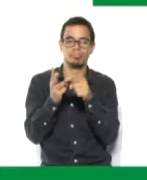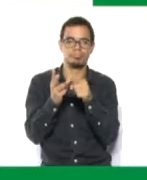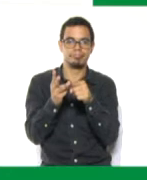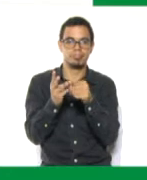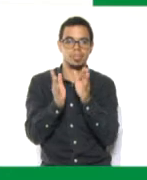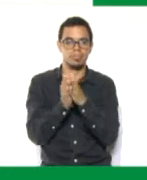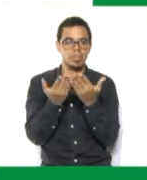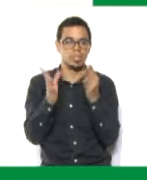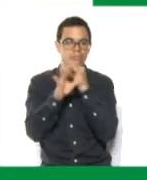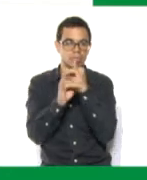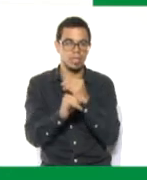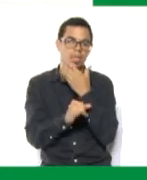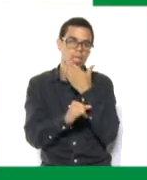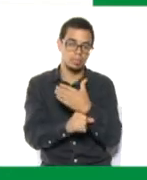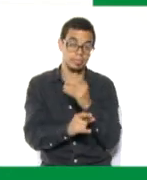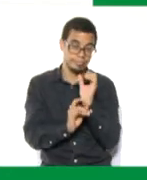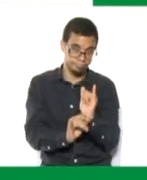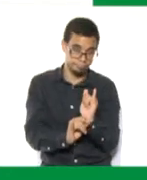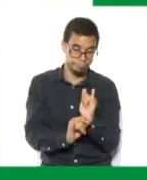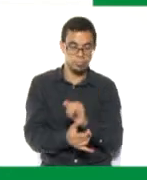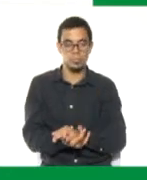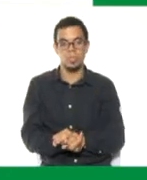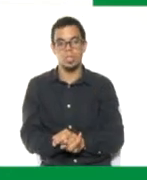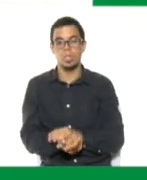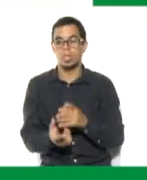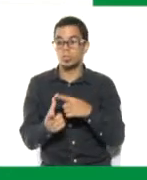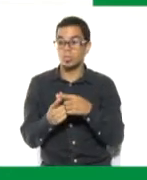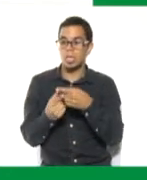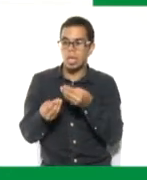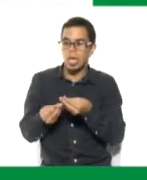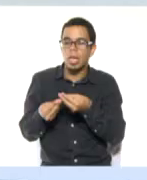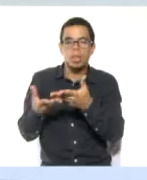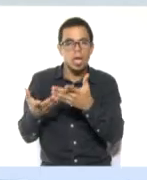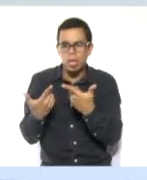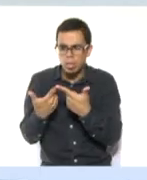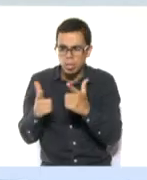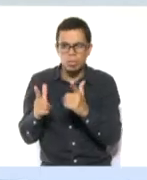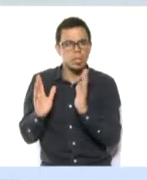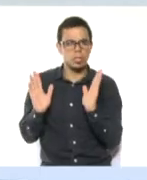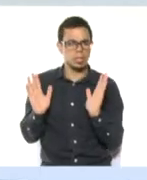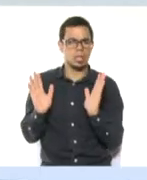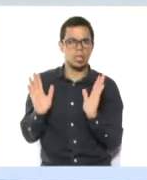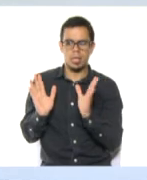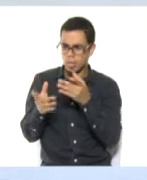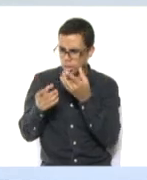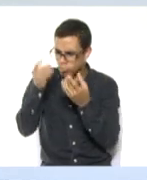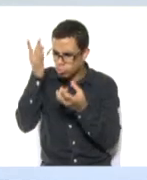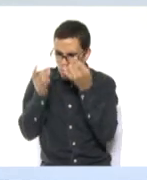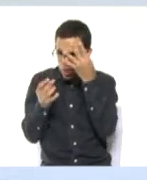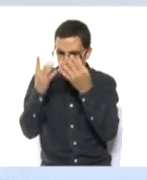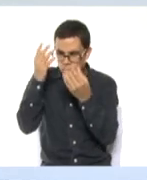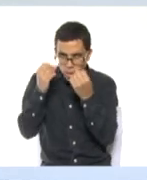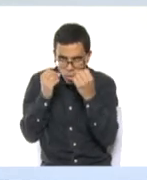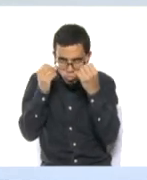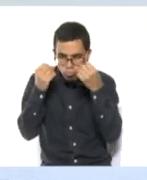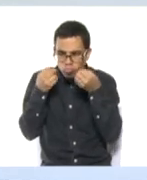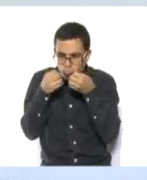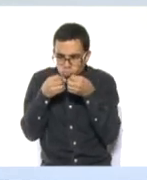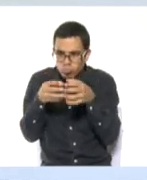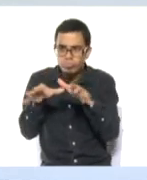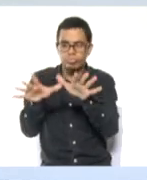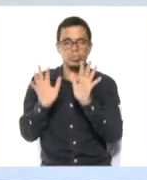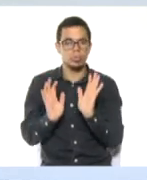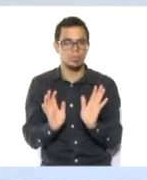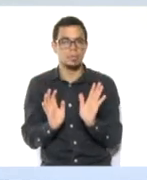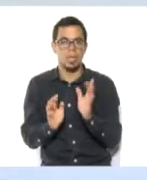Lo importante como les decía es darle libertad y darle vienda suelta a los niños para que expresen su creatividad, para que exploren